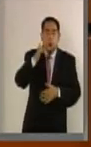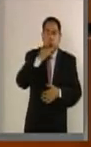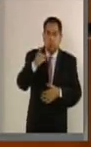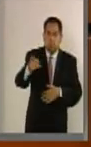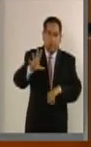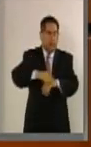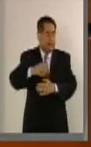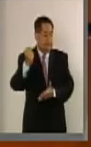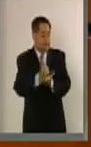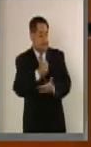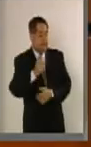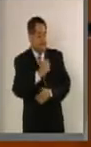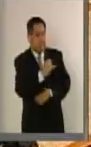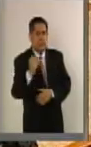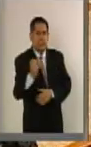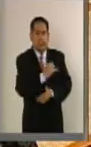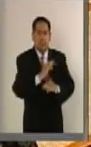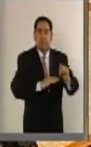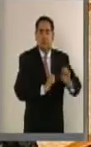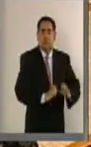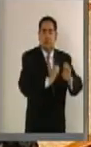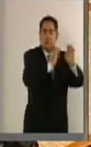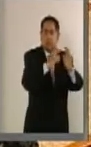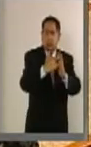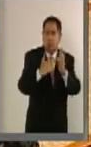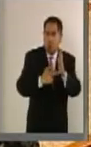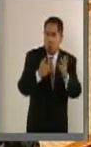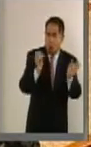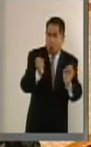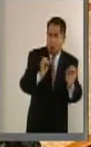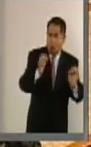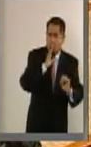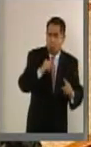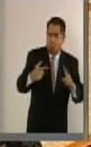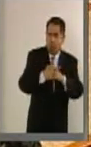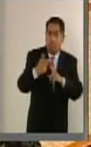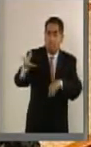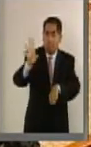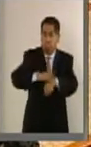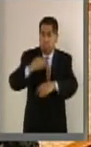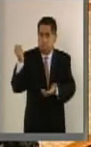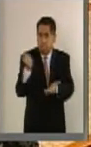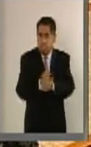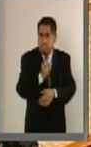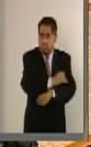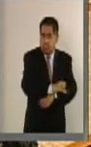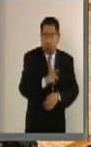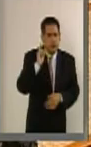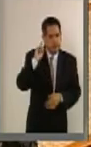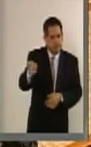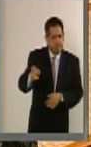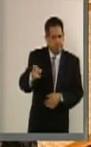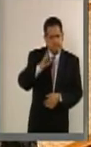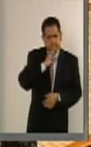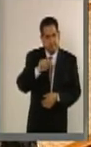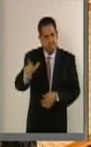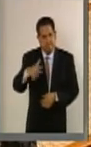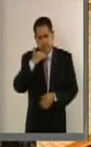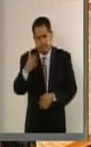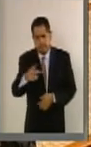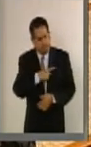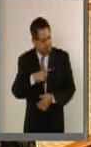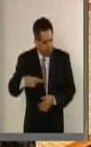autoriza edificaciones que no cumplen con las normas. Igualmente condenable resulta que se pretenda